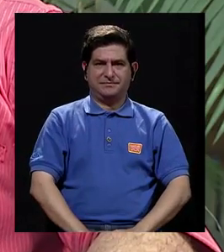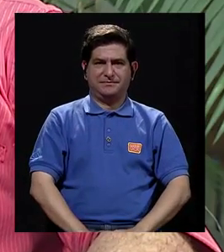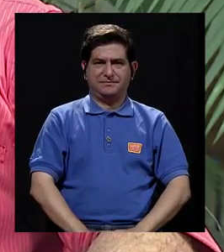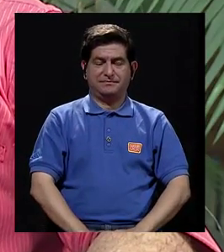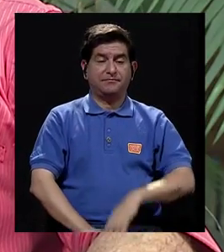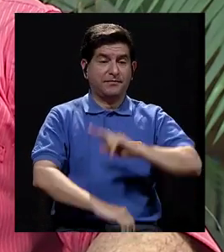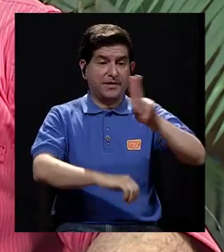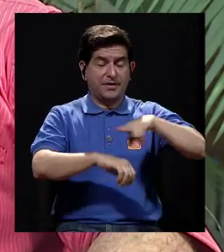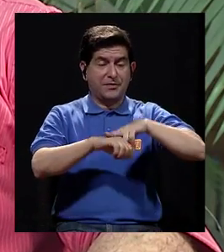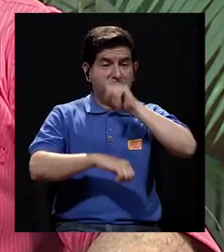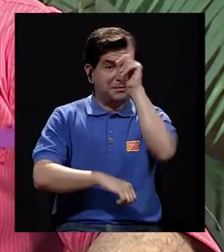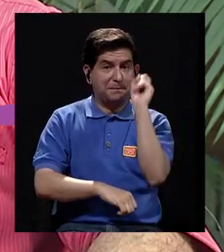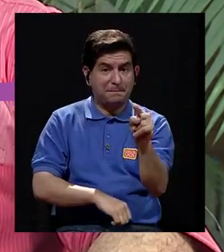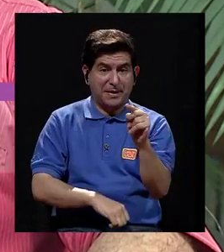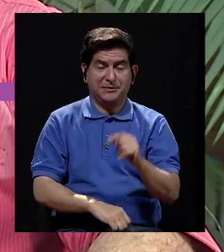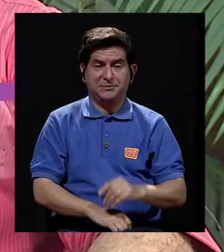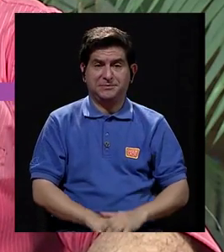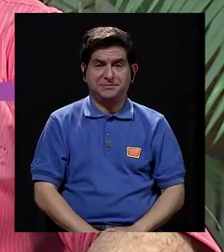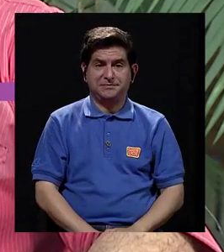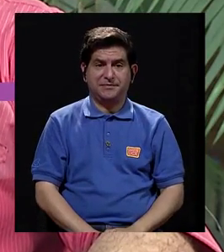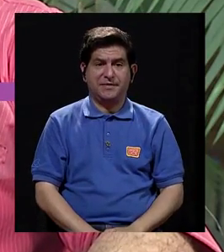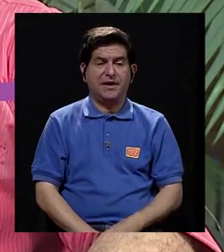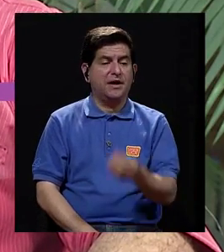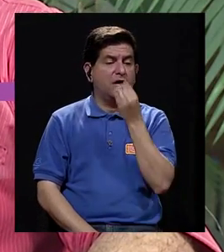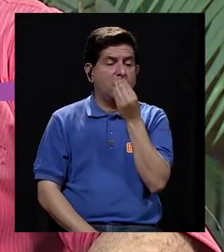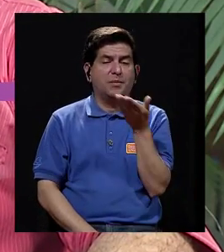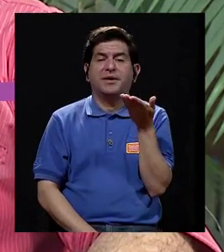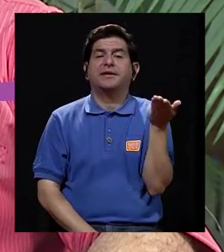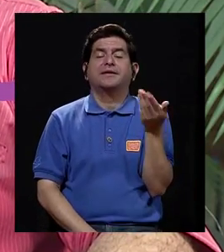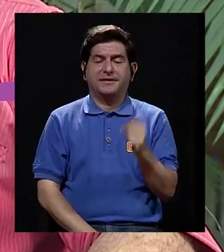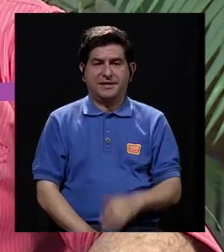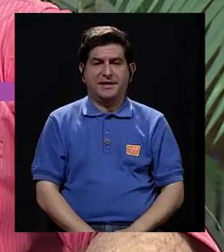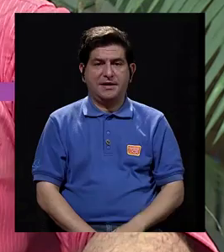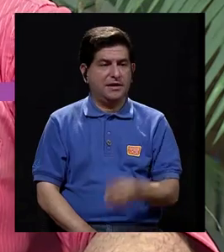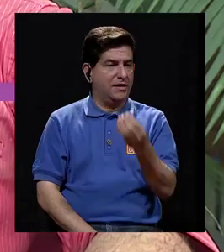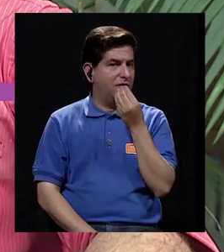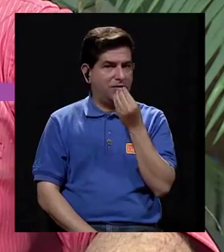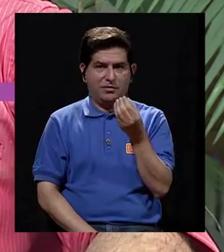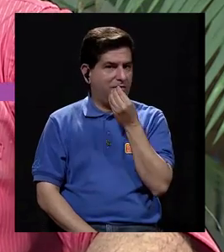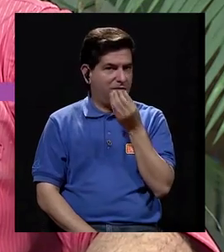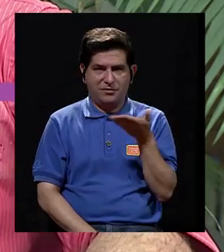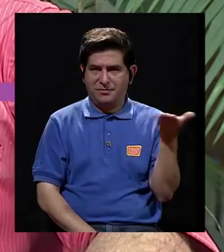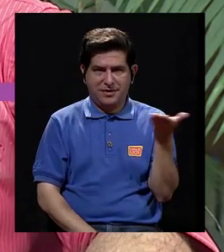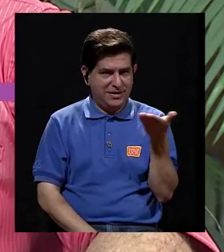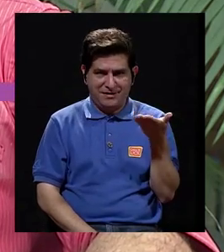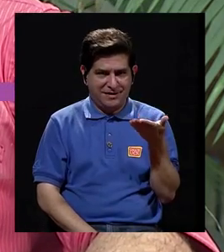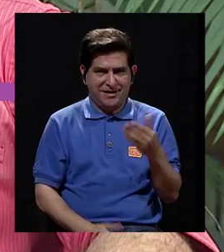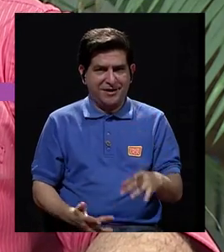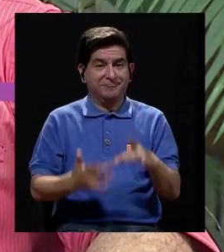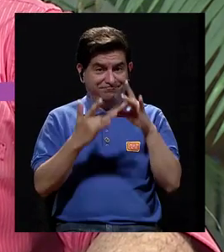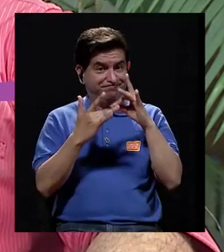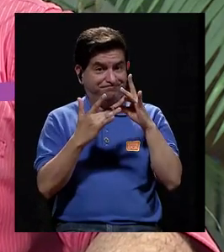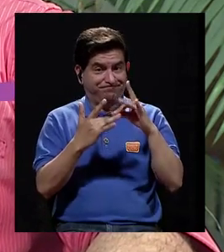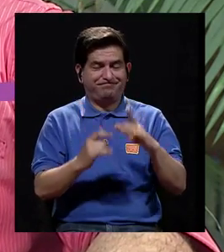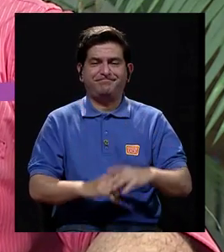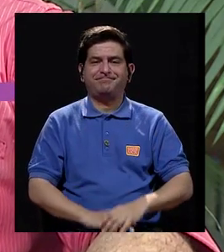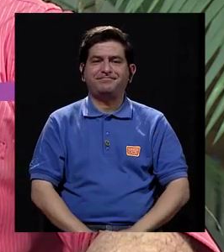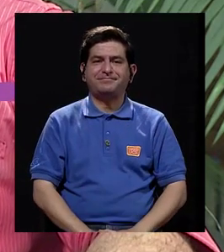Claro. Usualmente ellos le preguntan mucho sobre qué comer, qué no comer, ¿verdad? Sobre todo.